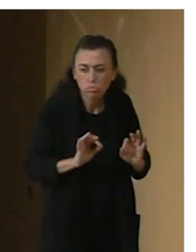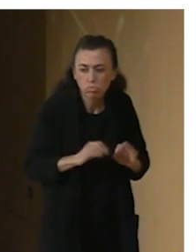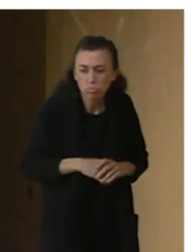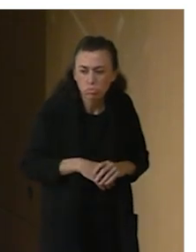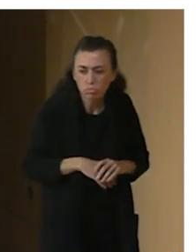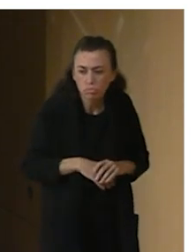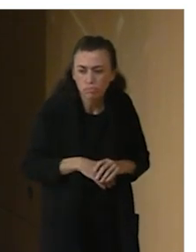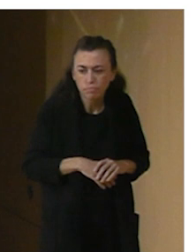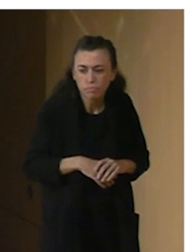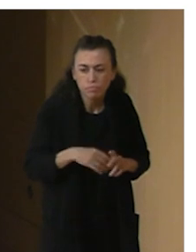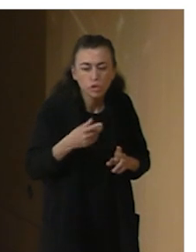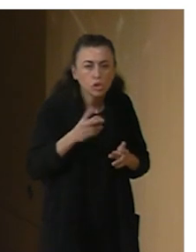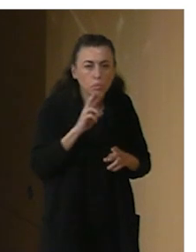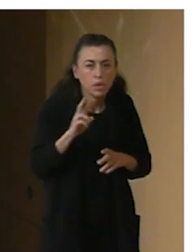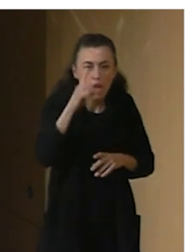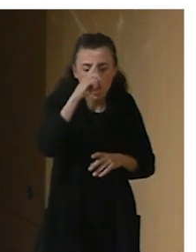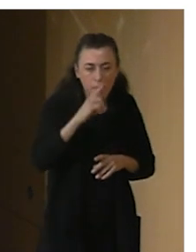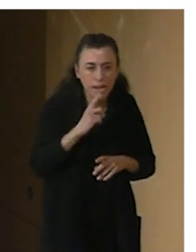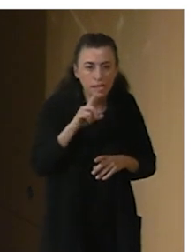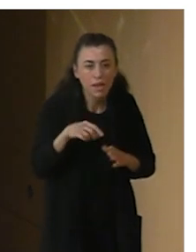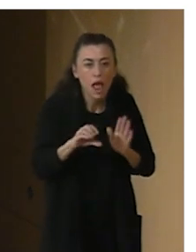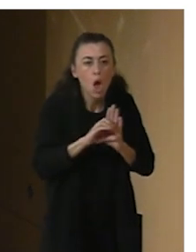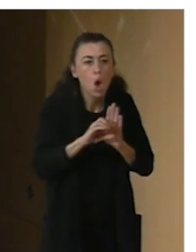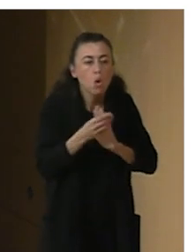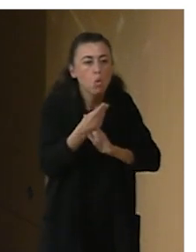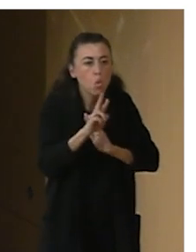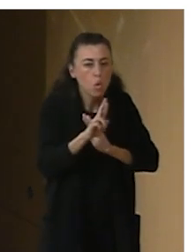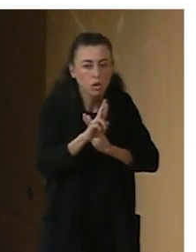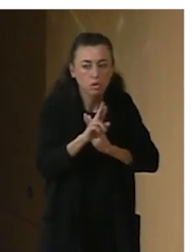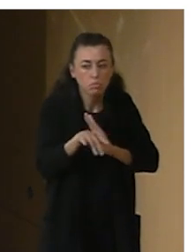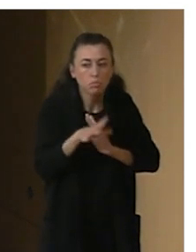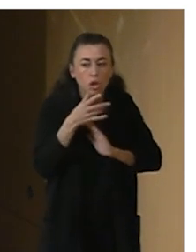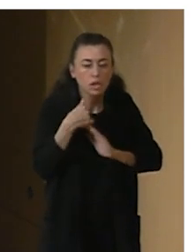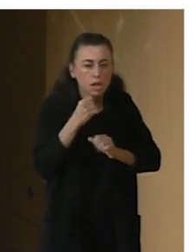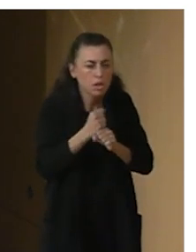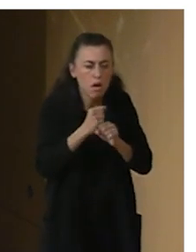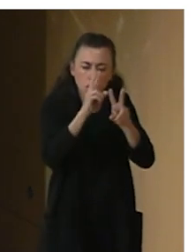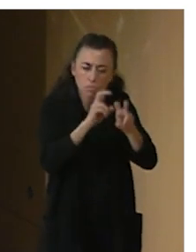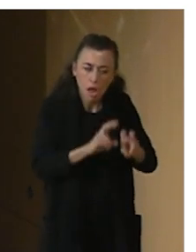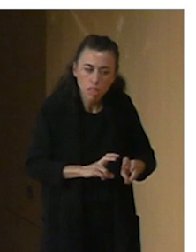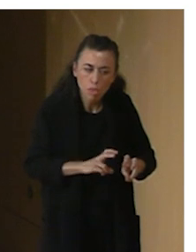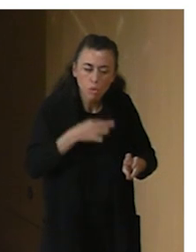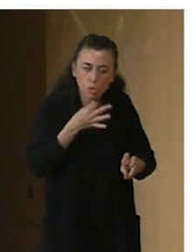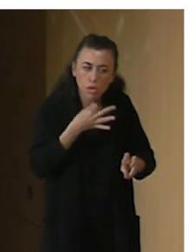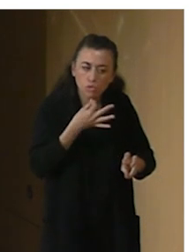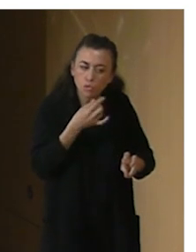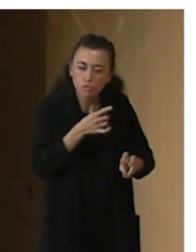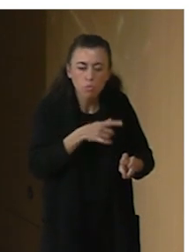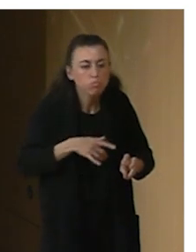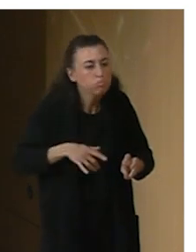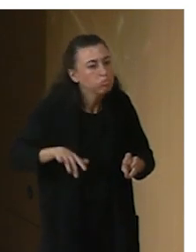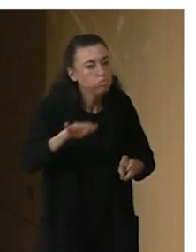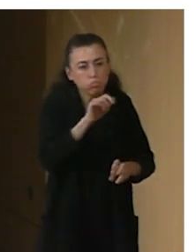Aquí os dejo algunas imágenes. Os dejo también unos QRs. Tiene un trabajo de investigación y un discurso realmente fabuloso.